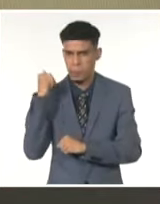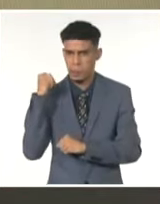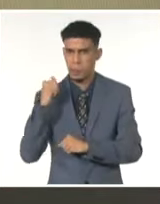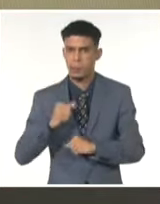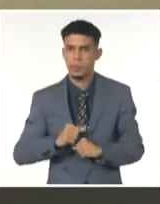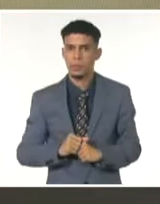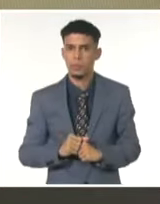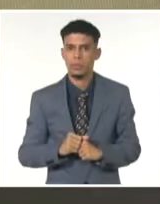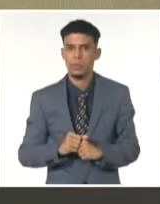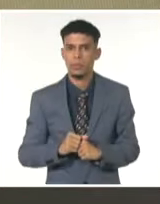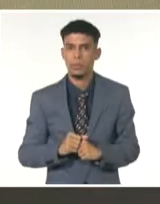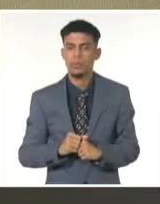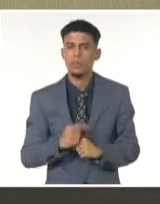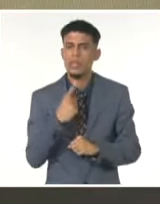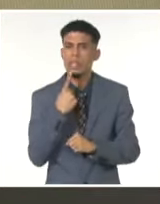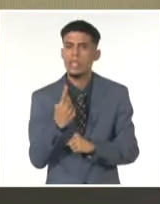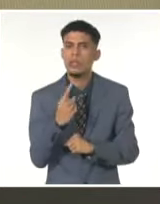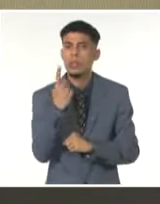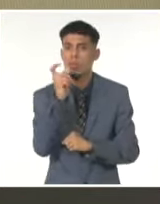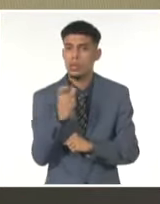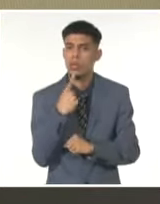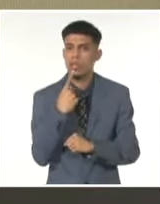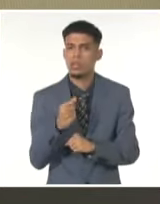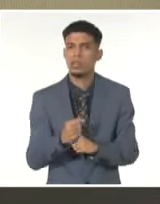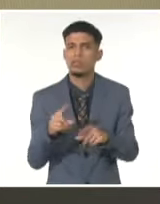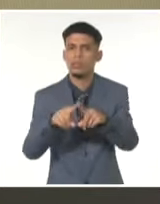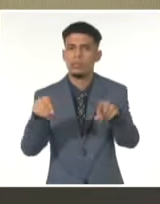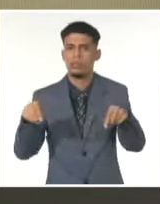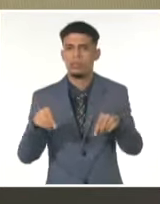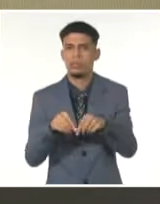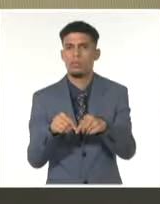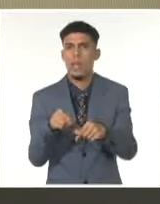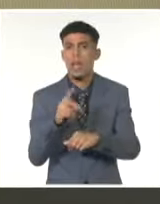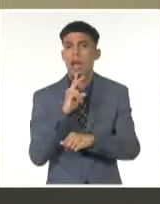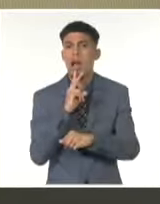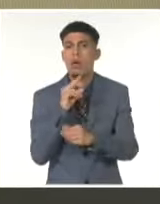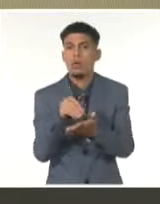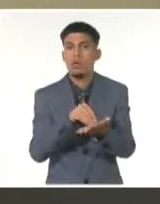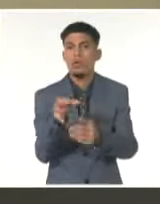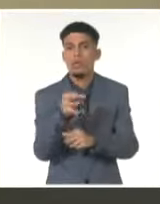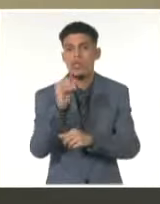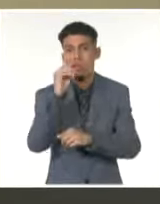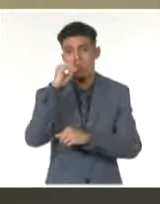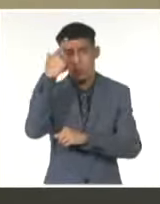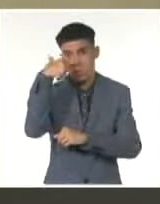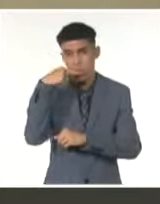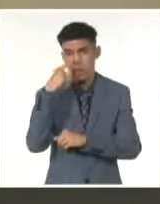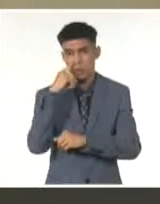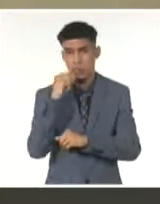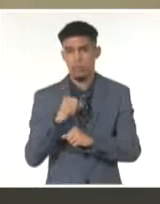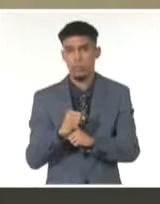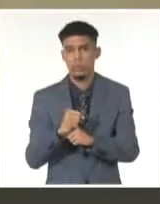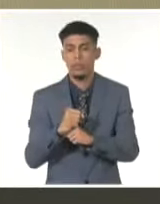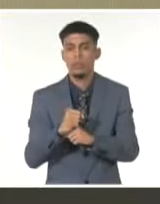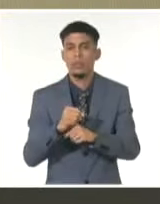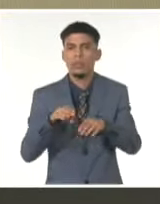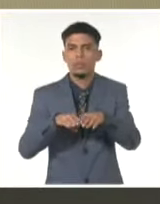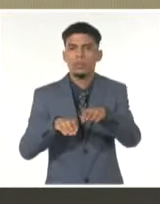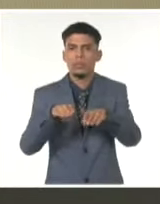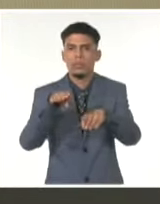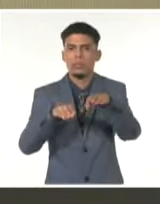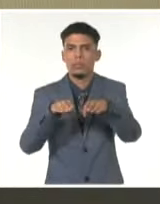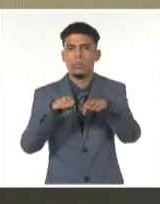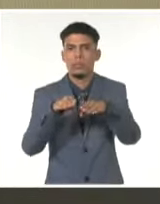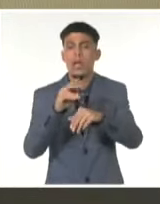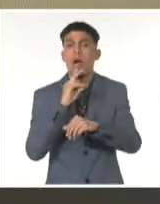¿Qué pasa con el embalse? Se trata del embalse Los Asientos en San Antonio del Sur. El nivel de agua normal es de 17.5